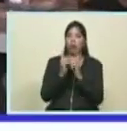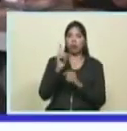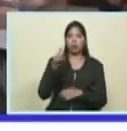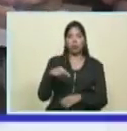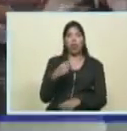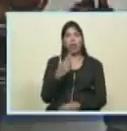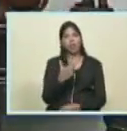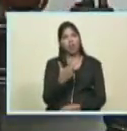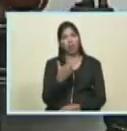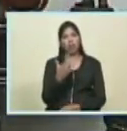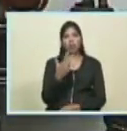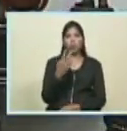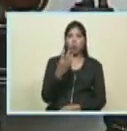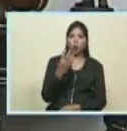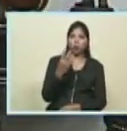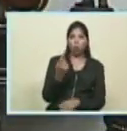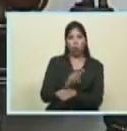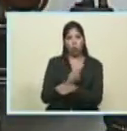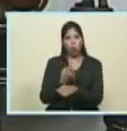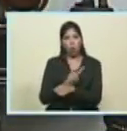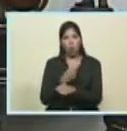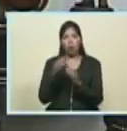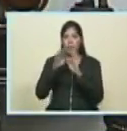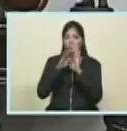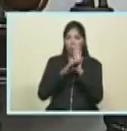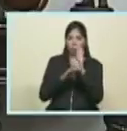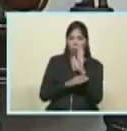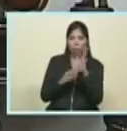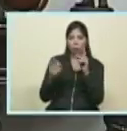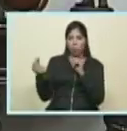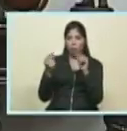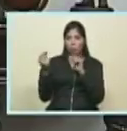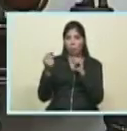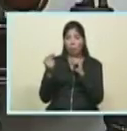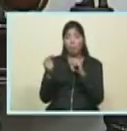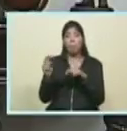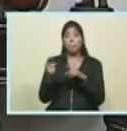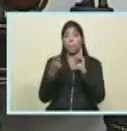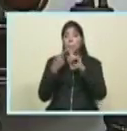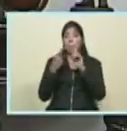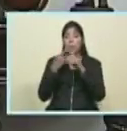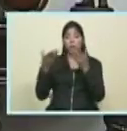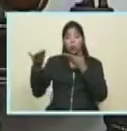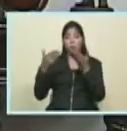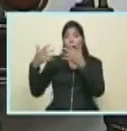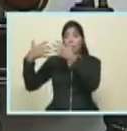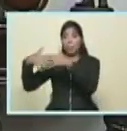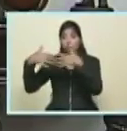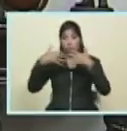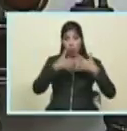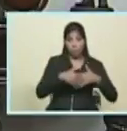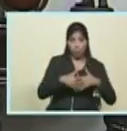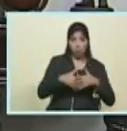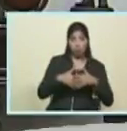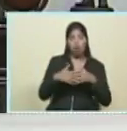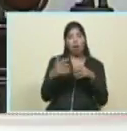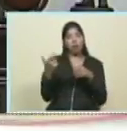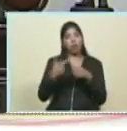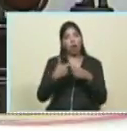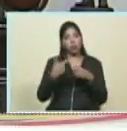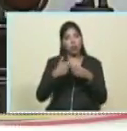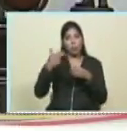3-4 horas continuas a revisar todos los temas primero la cooperación energética de nuestras empresas petroleras y gasíferas